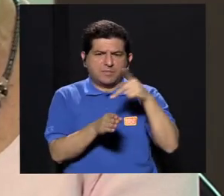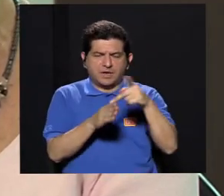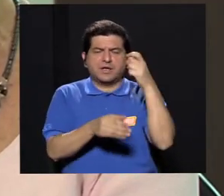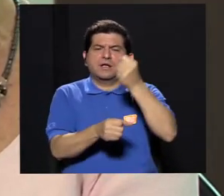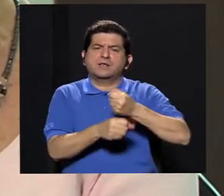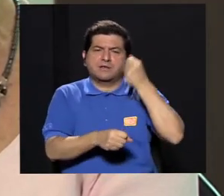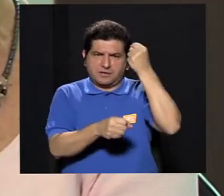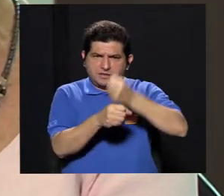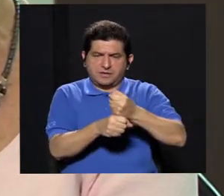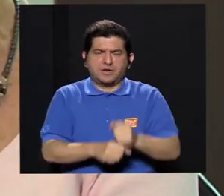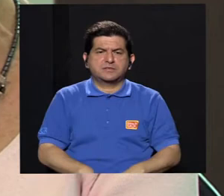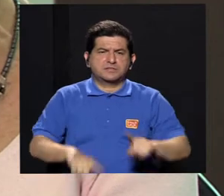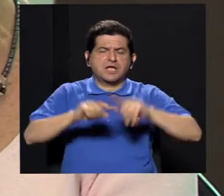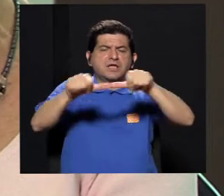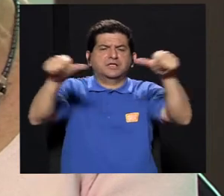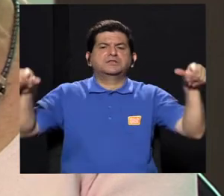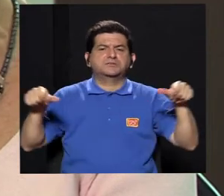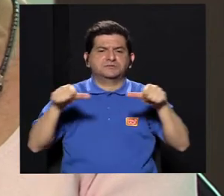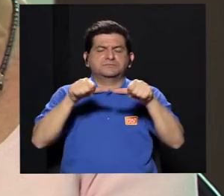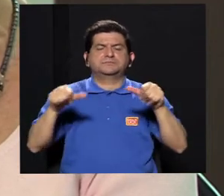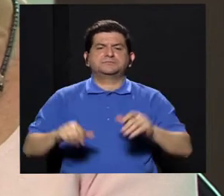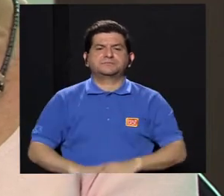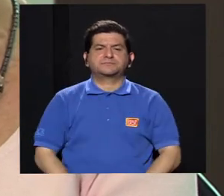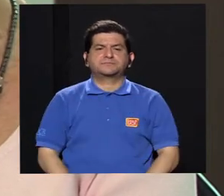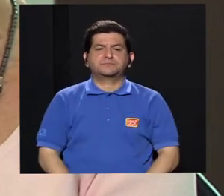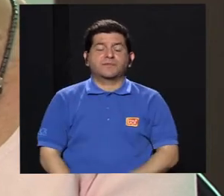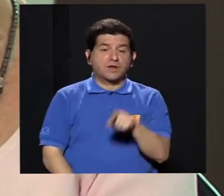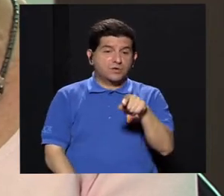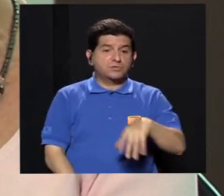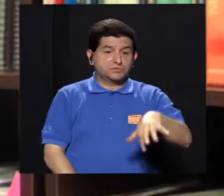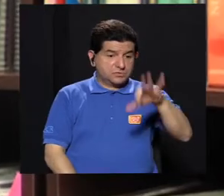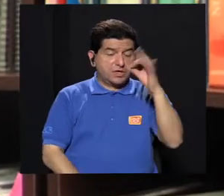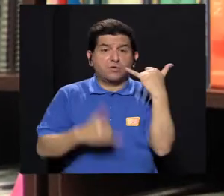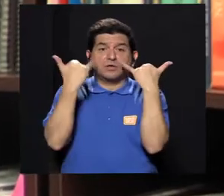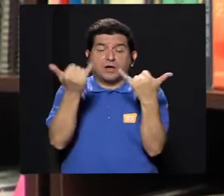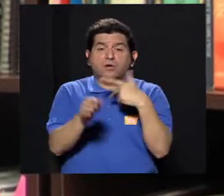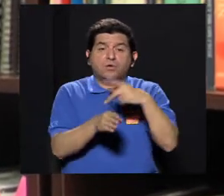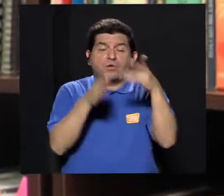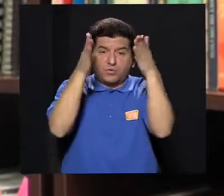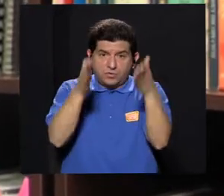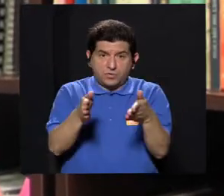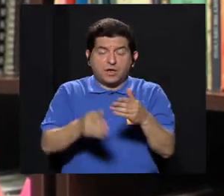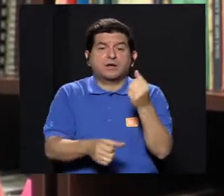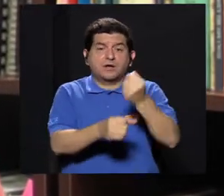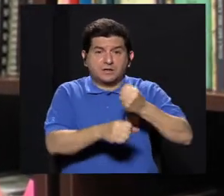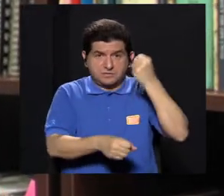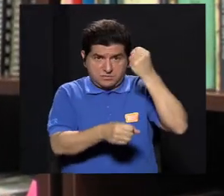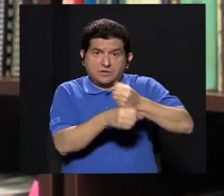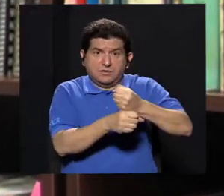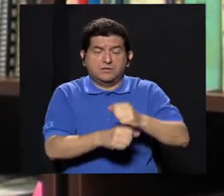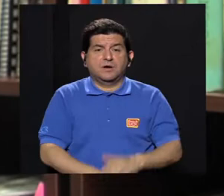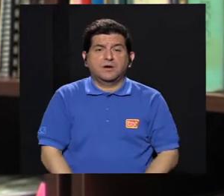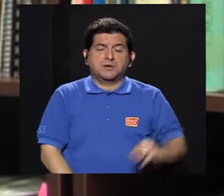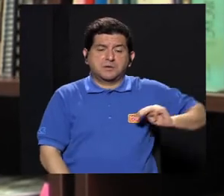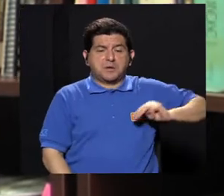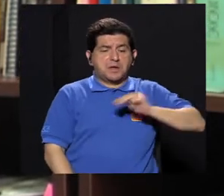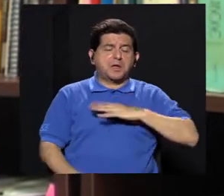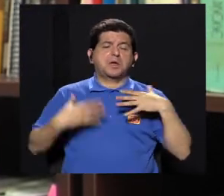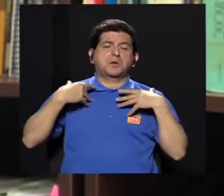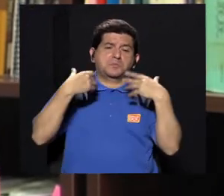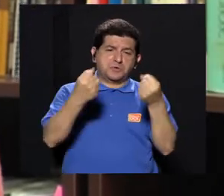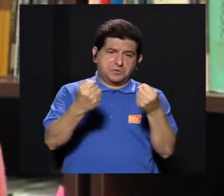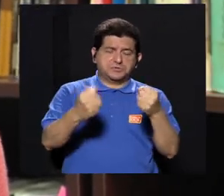las compañeras profesionales trabajan ya en otros campos, ¿verdad? Y se encuentran entonces ahora profesionales que se